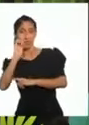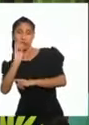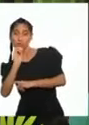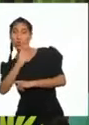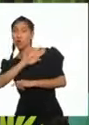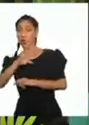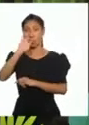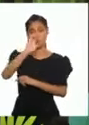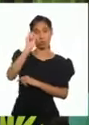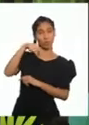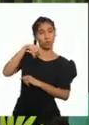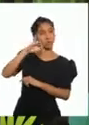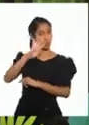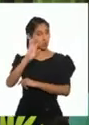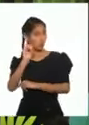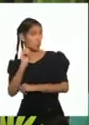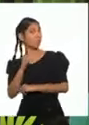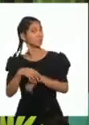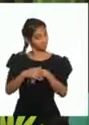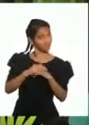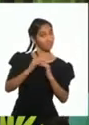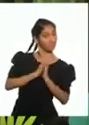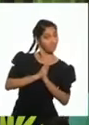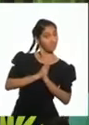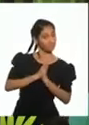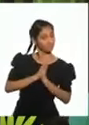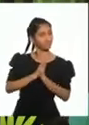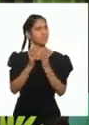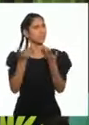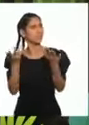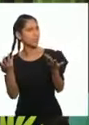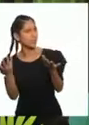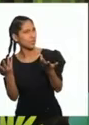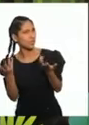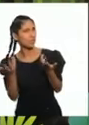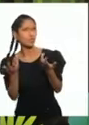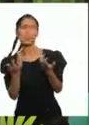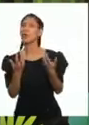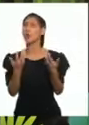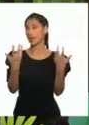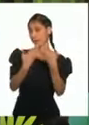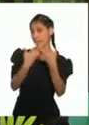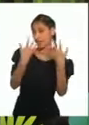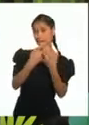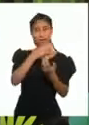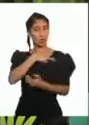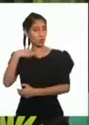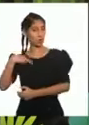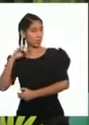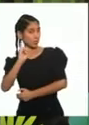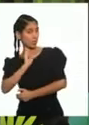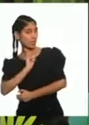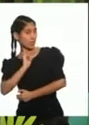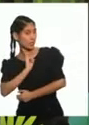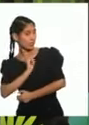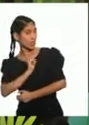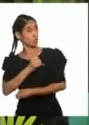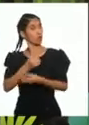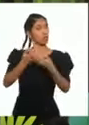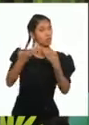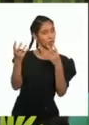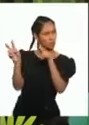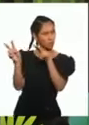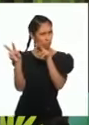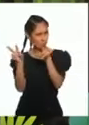Es parte de nuestra identidad Como vi que estaban indagando